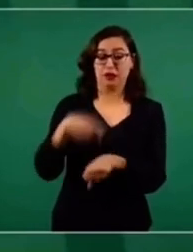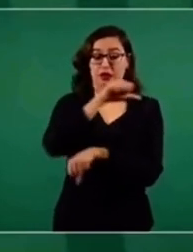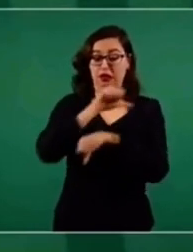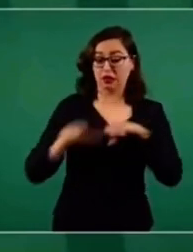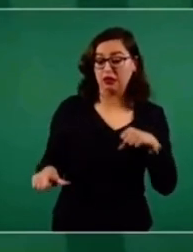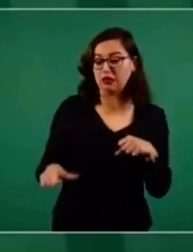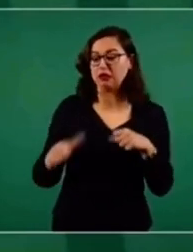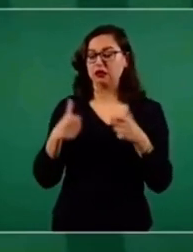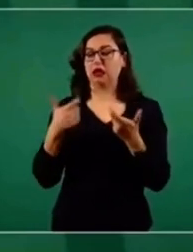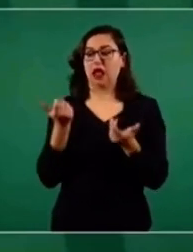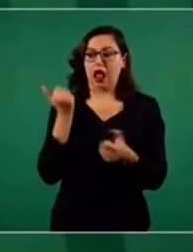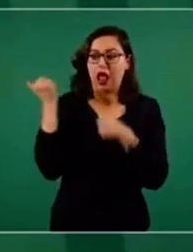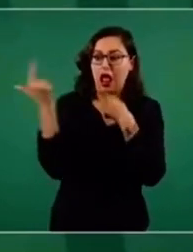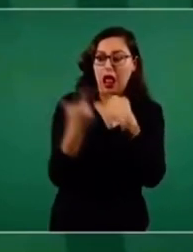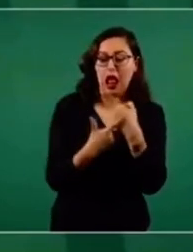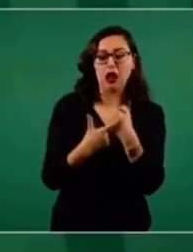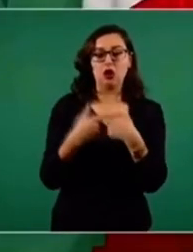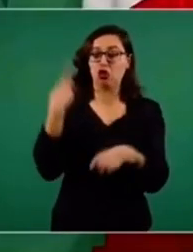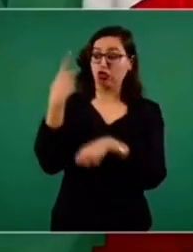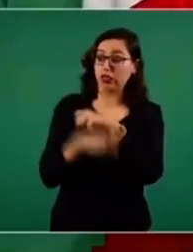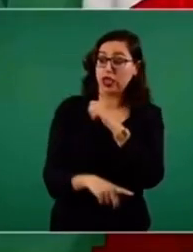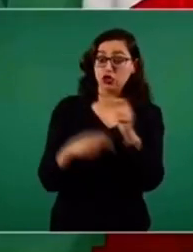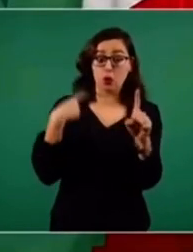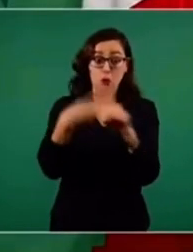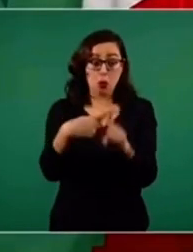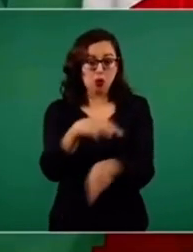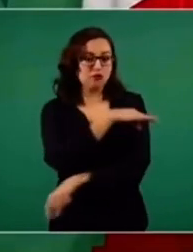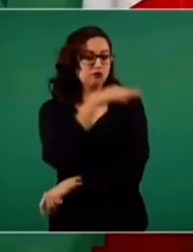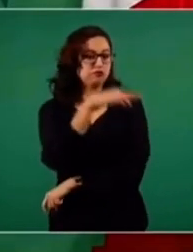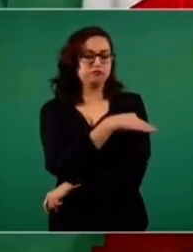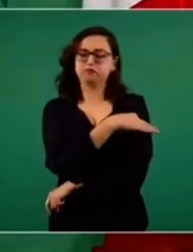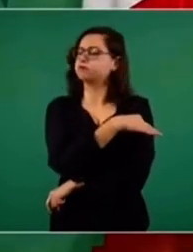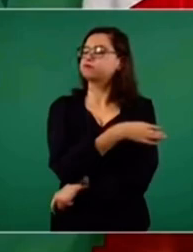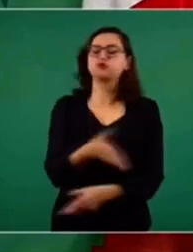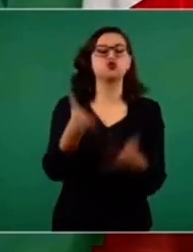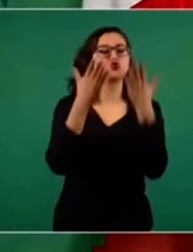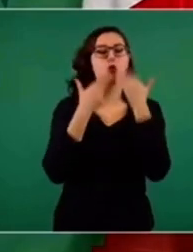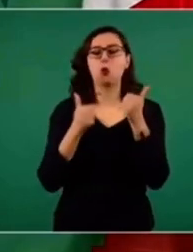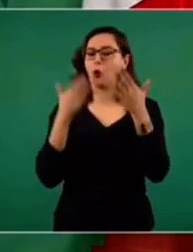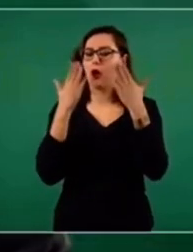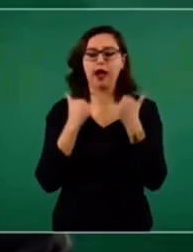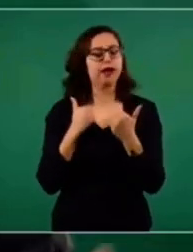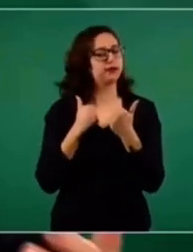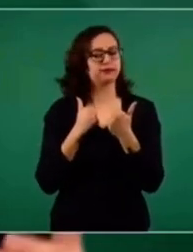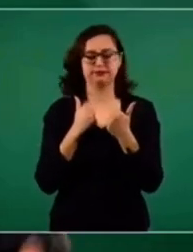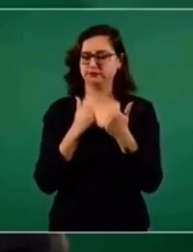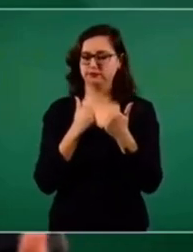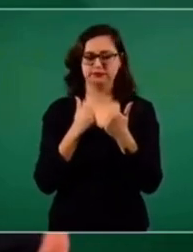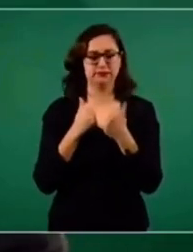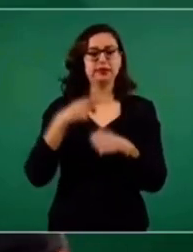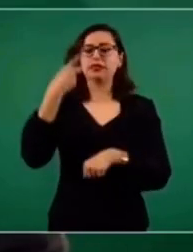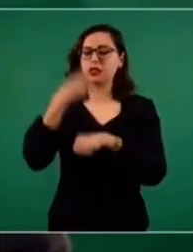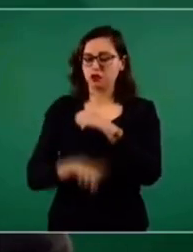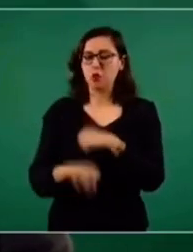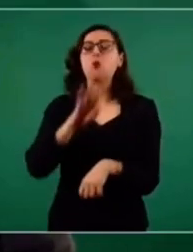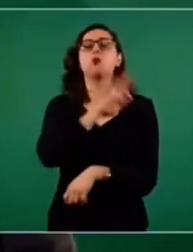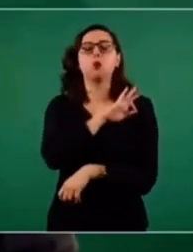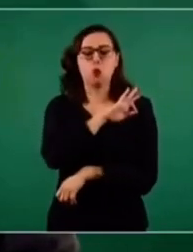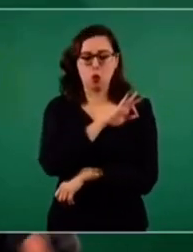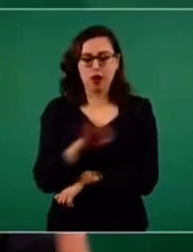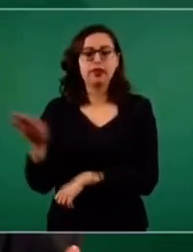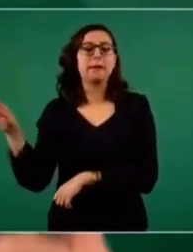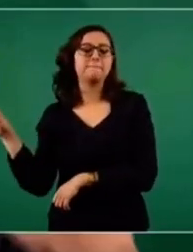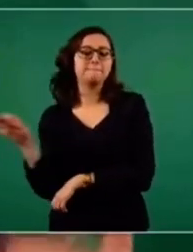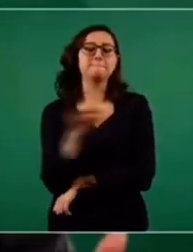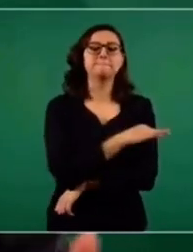recuperación de cirugía cardíaca o cualquier otra situación, no hay ningún sustento científico, la vacuna se puede utilizar